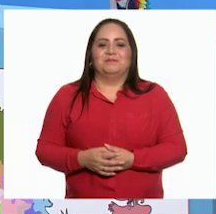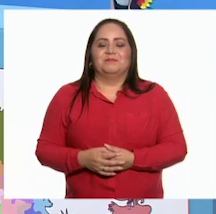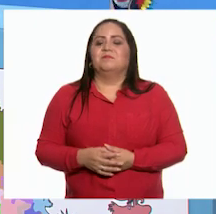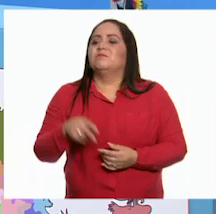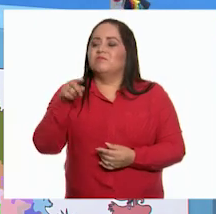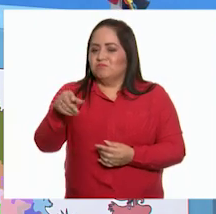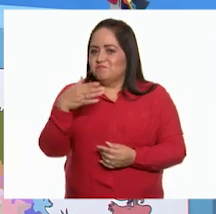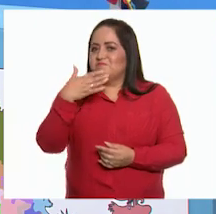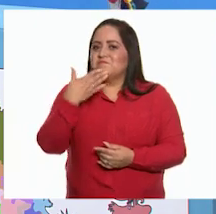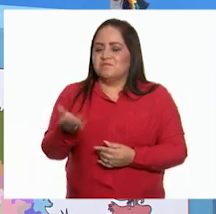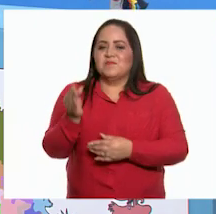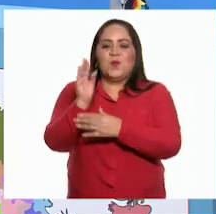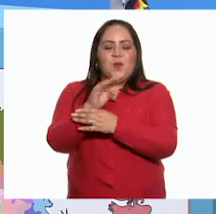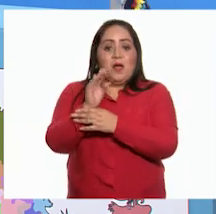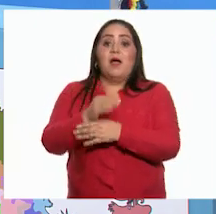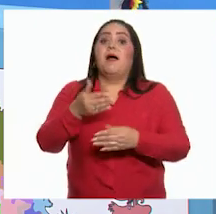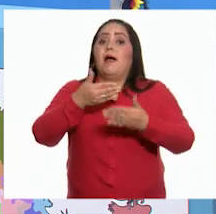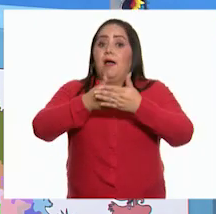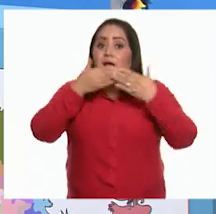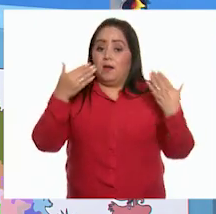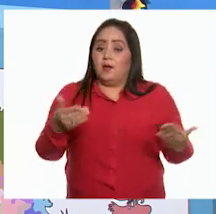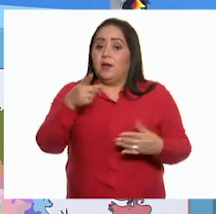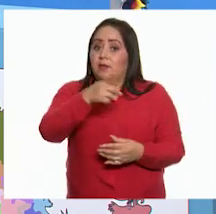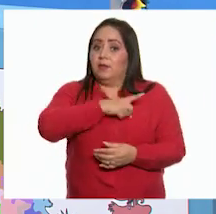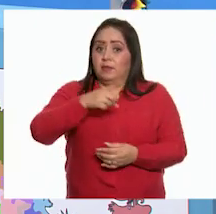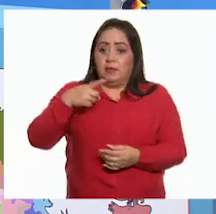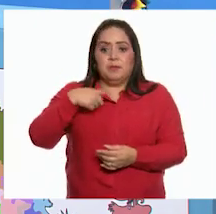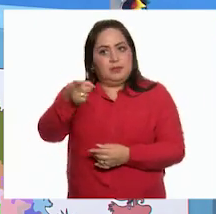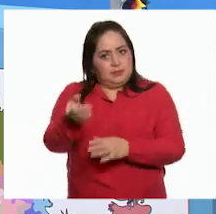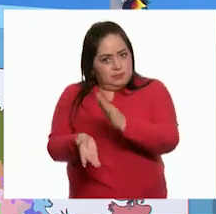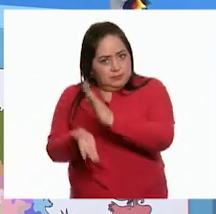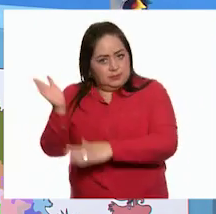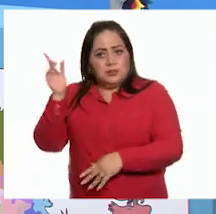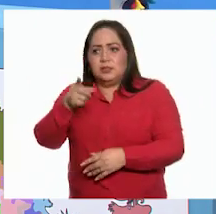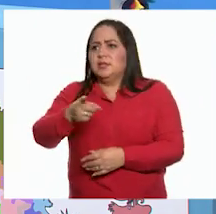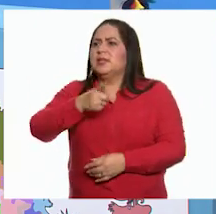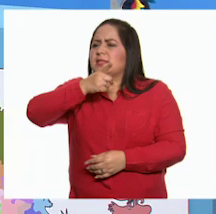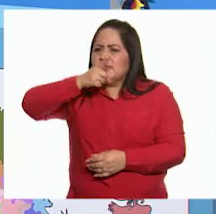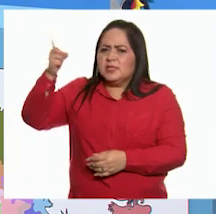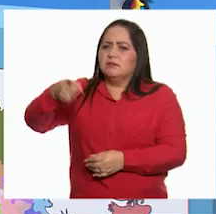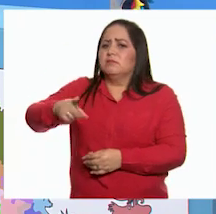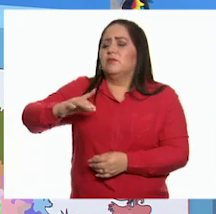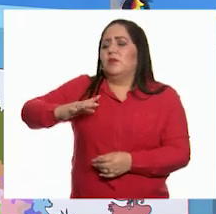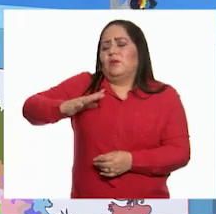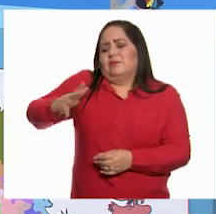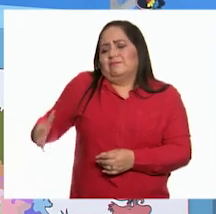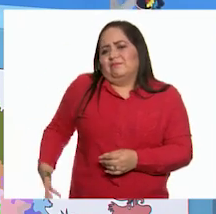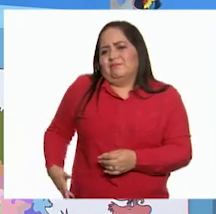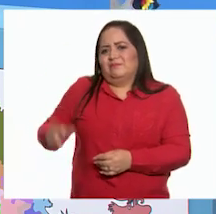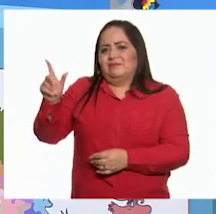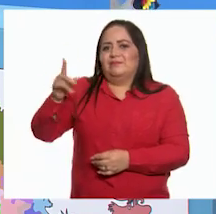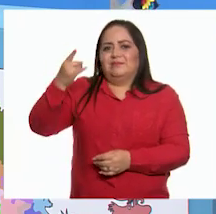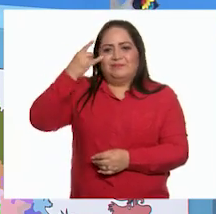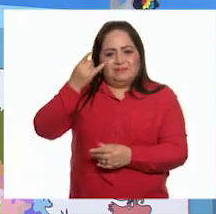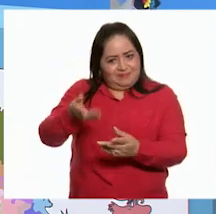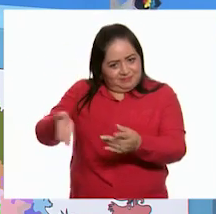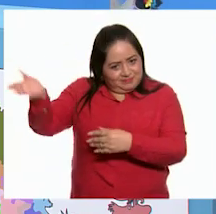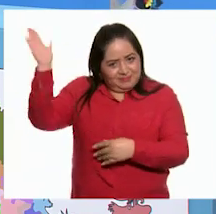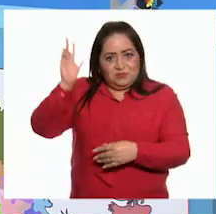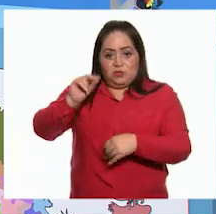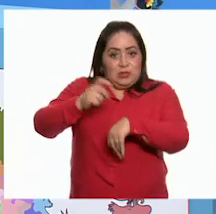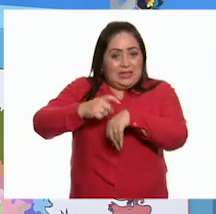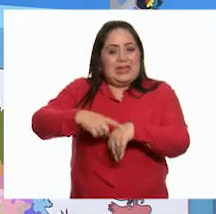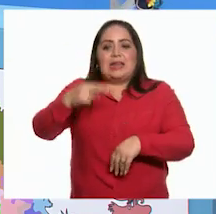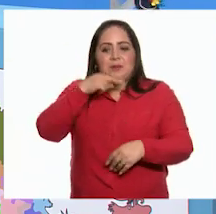Muy bien, Lolo Ahora deberás regresar con ella Y decirle lo orgulloso que estás de ella Vamos No